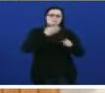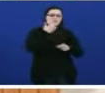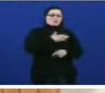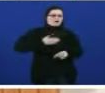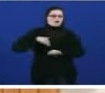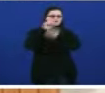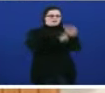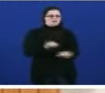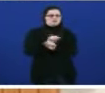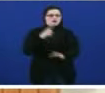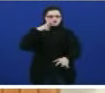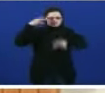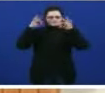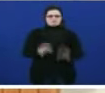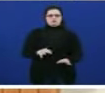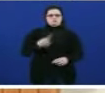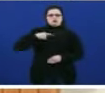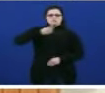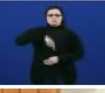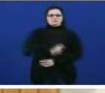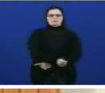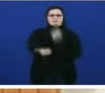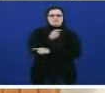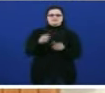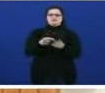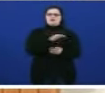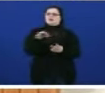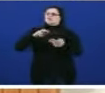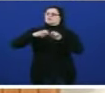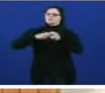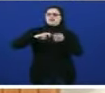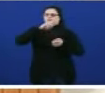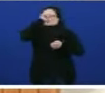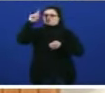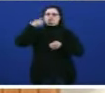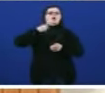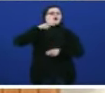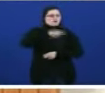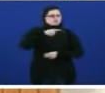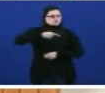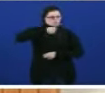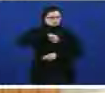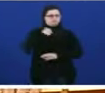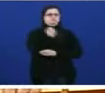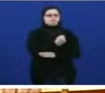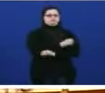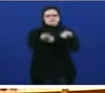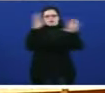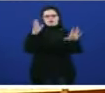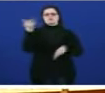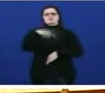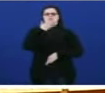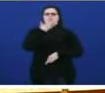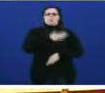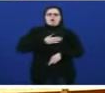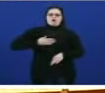defender de verdade con firmeza a nosa pesca e nosa eleita en Madrid e en Bruselas aí encontrará o bloque nacionalista galego se